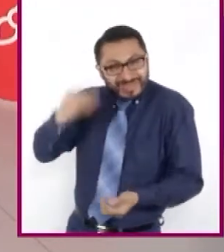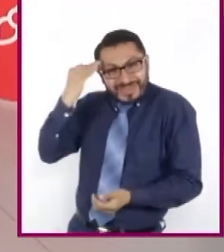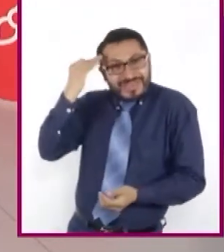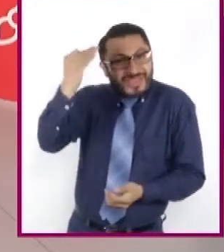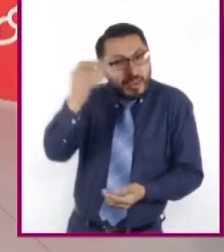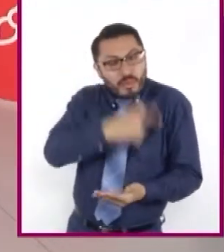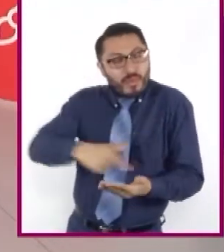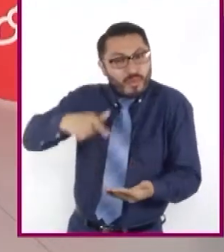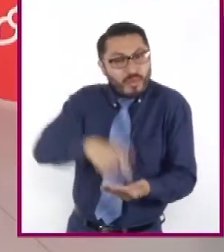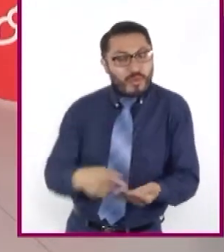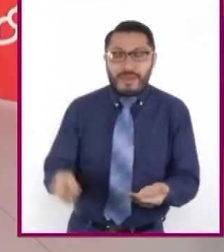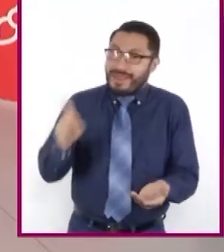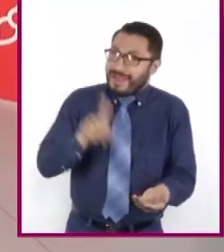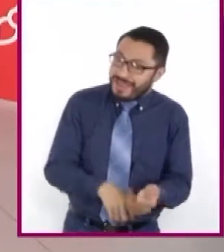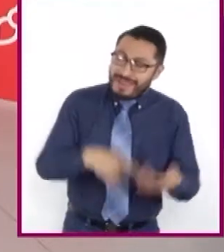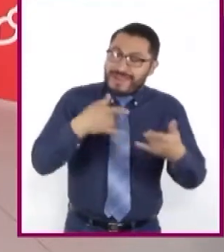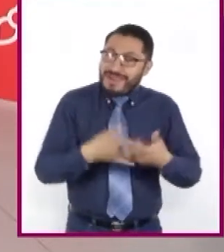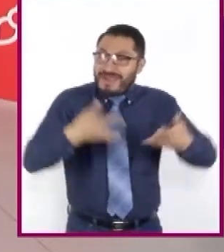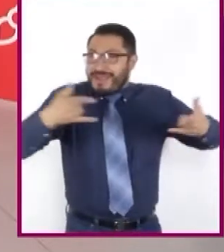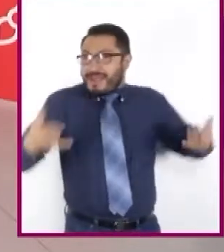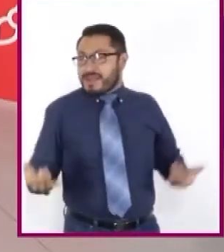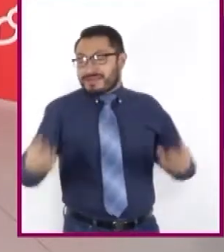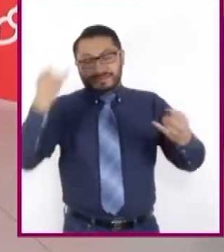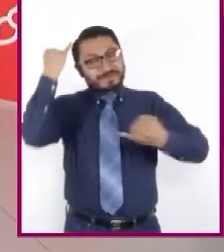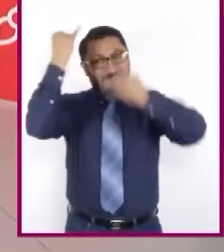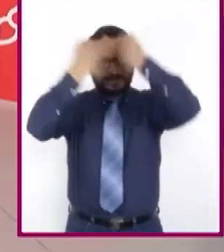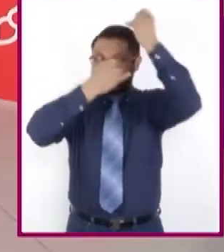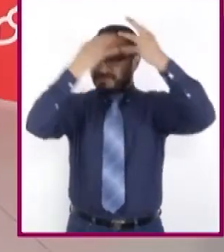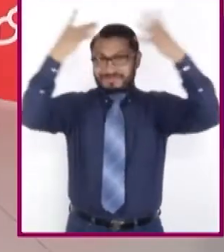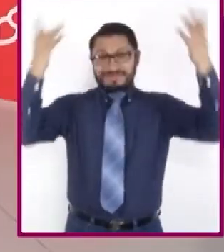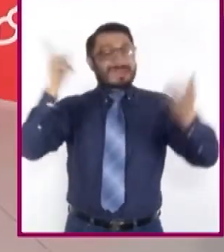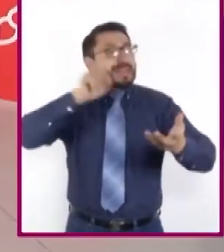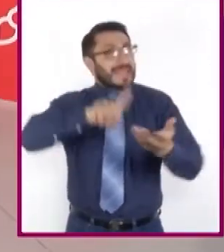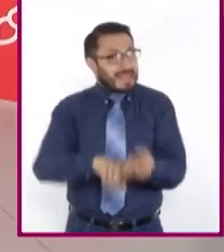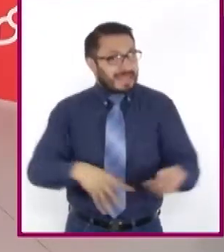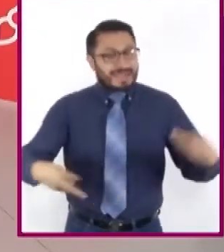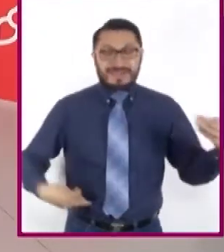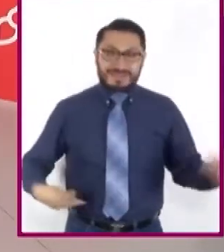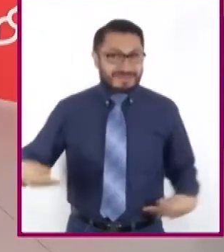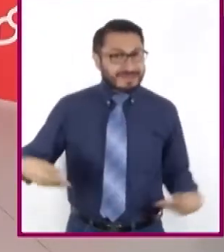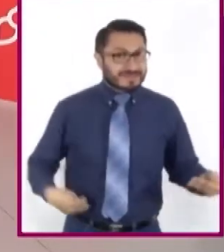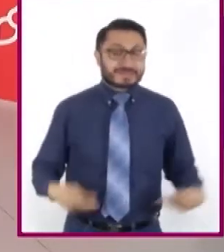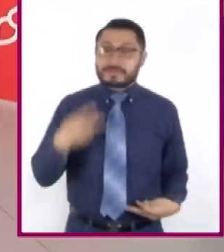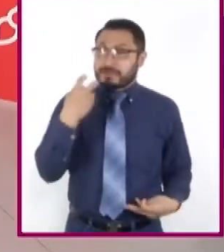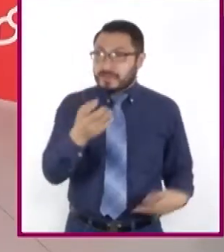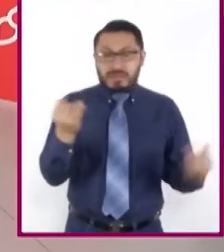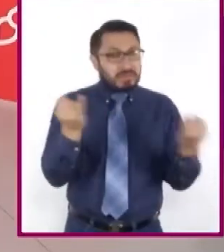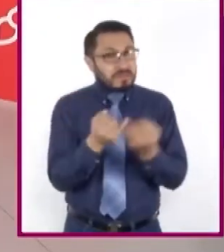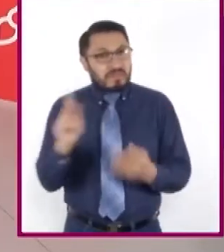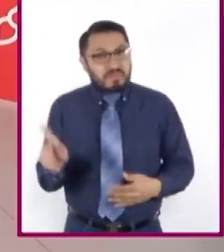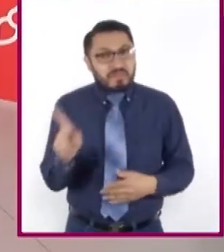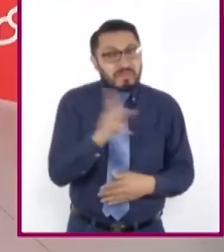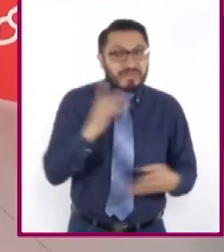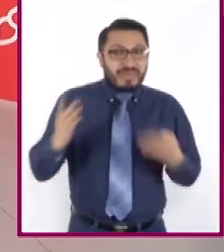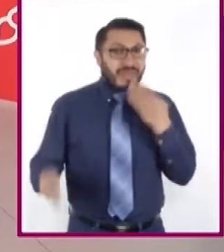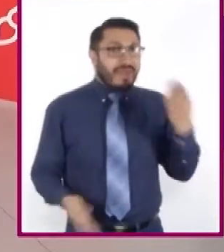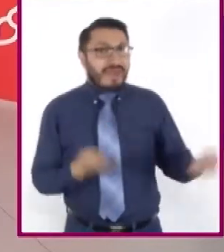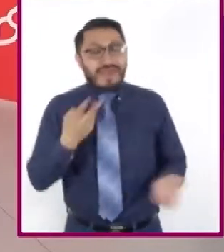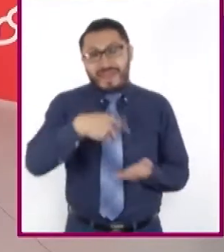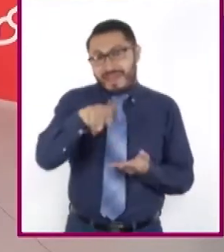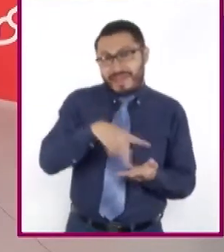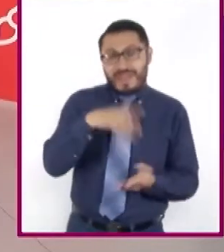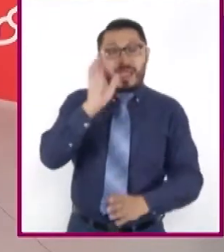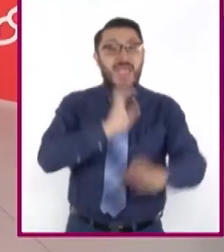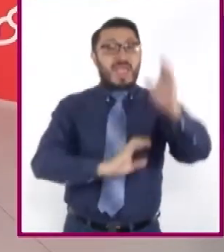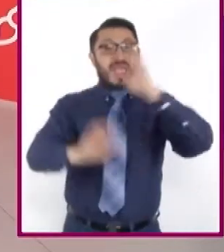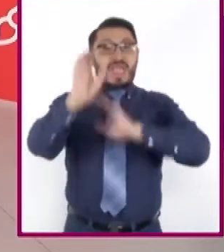ficción de las historias que nos cuenta el teatro. Muy similar pasa en la danza, en conciertos musicales o